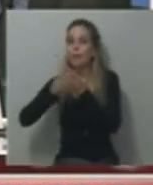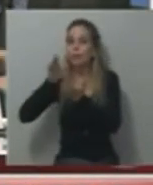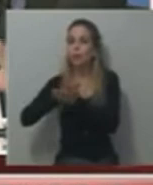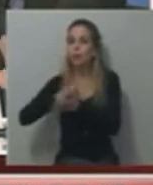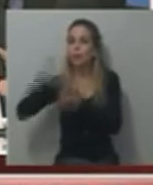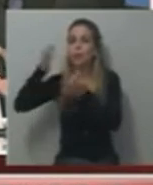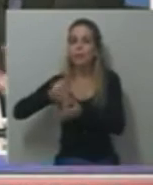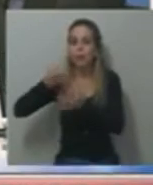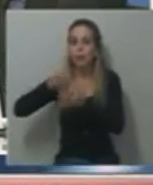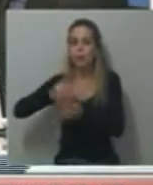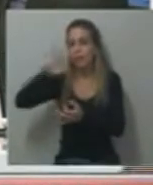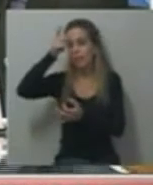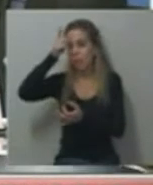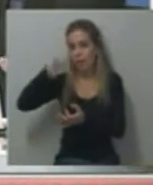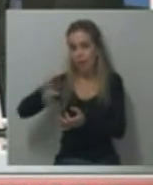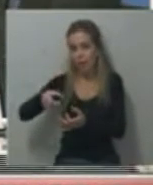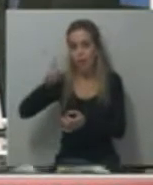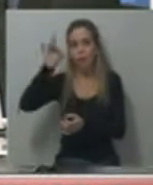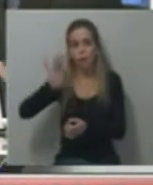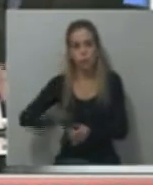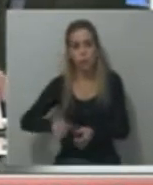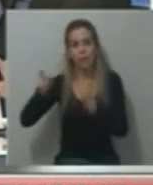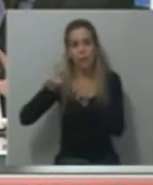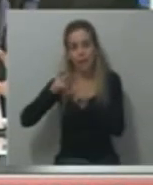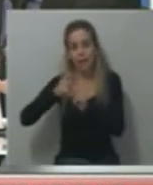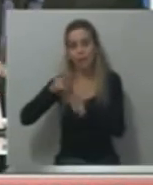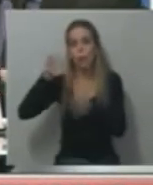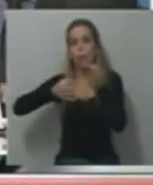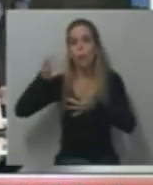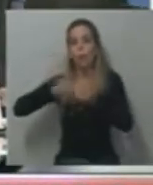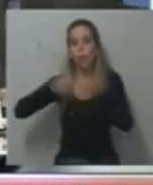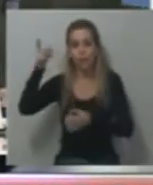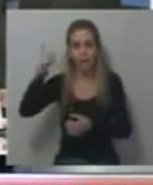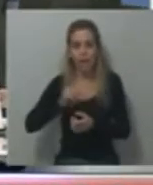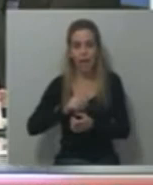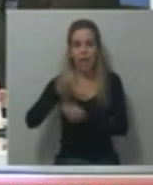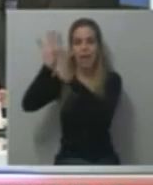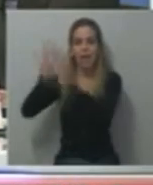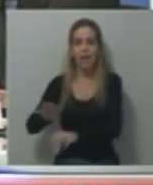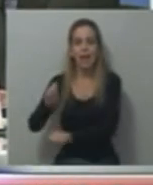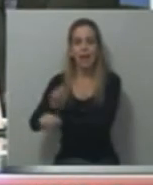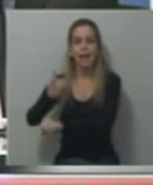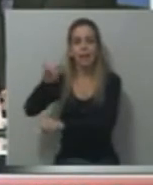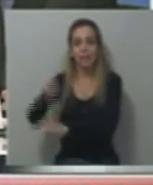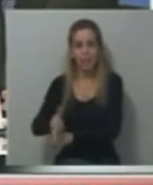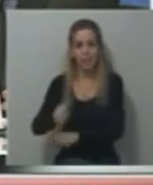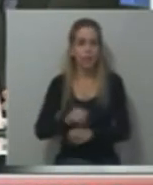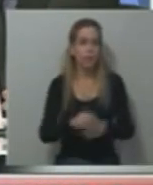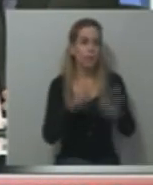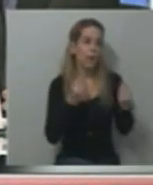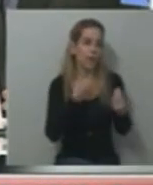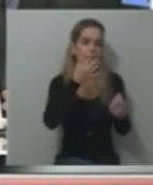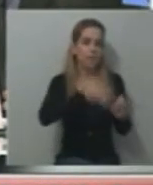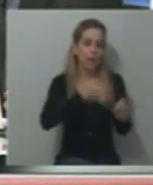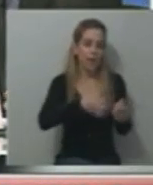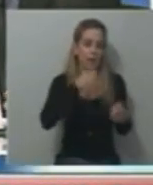confianza. Le dejan la relación con la justicia y el servicio penitenciario bonaerense. Es como decirle, mirá, la seguridad no anduvo bien nunca, ¿no? La seguridad no anduvo